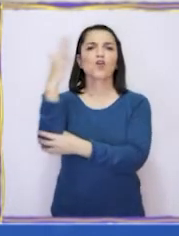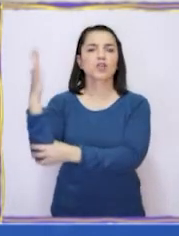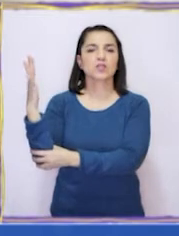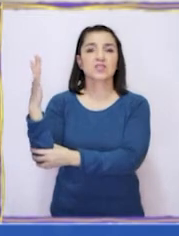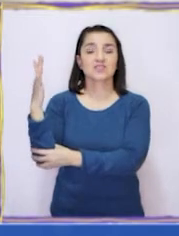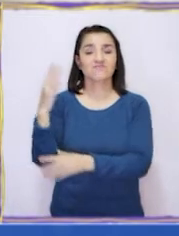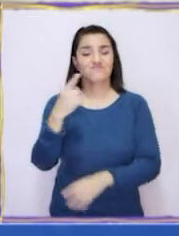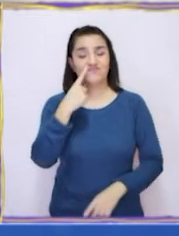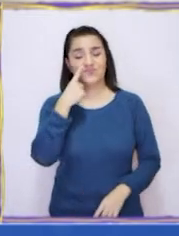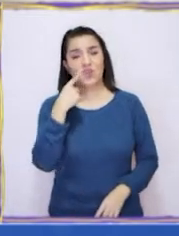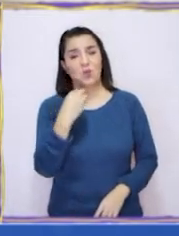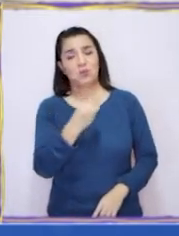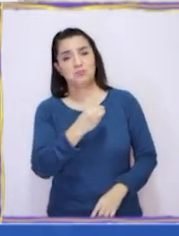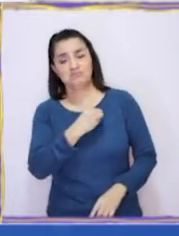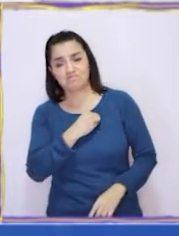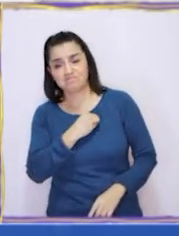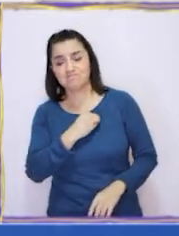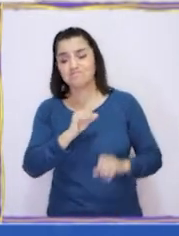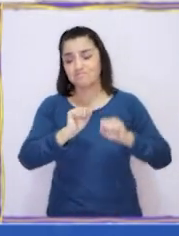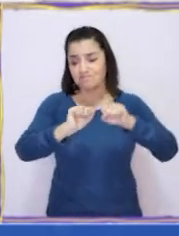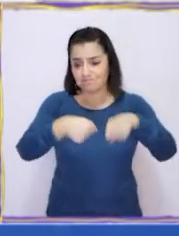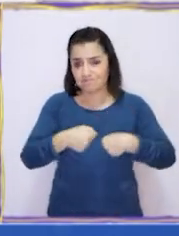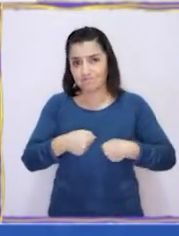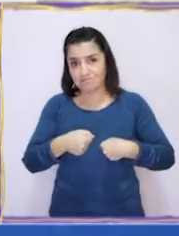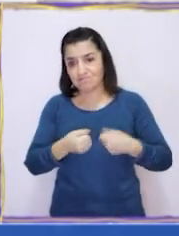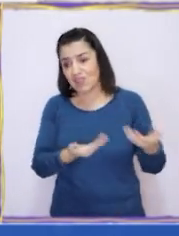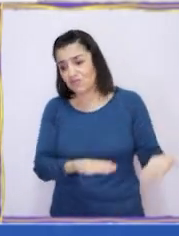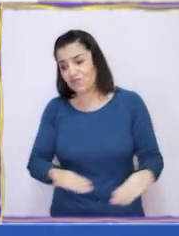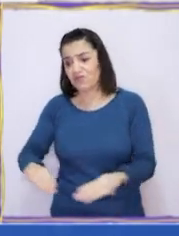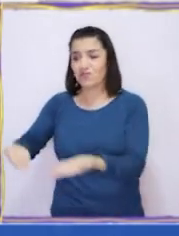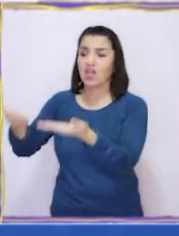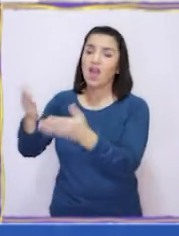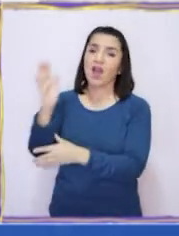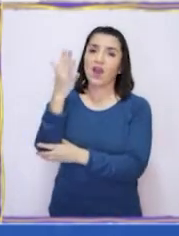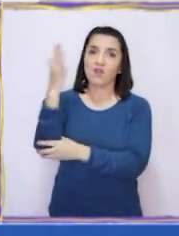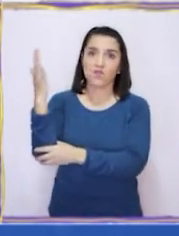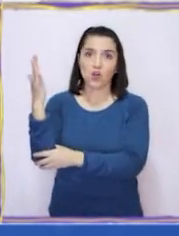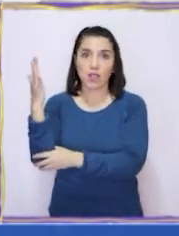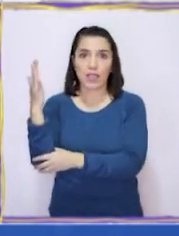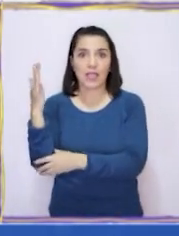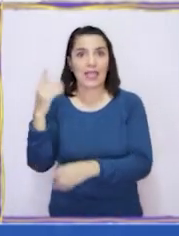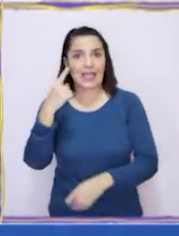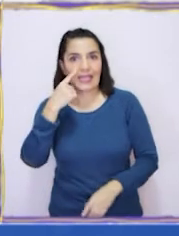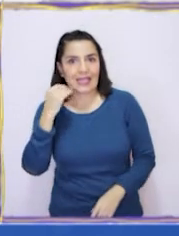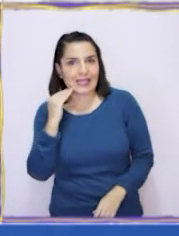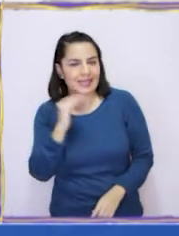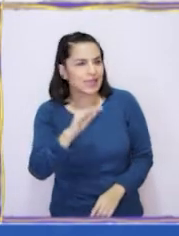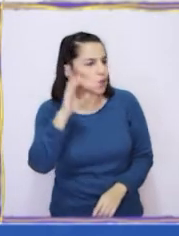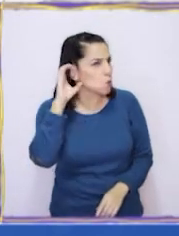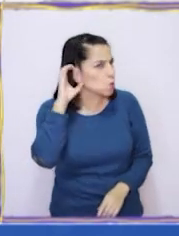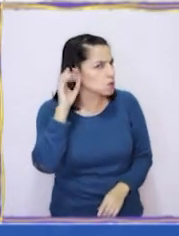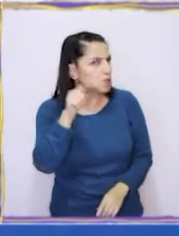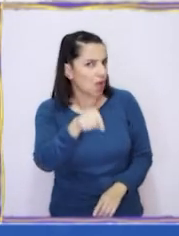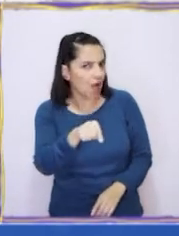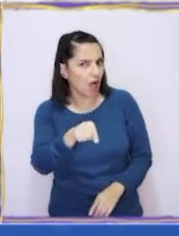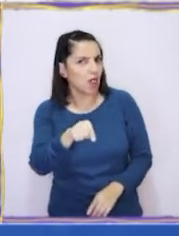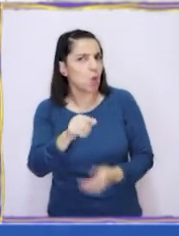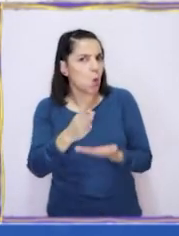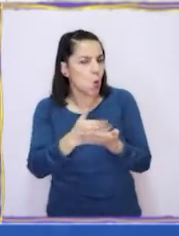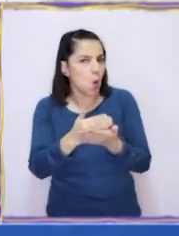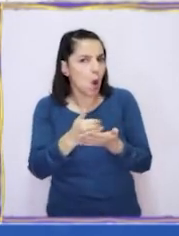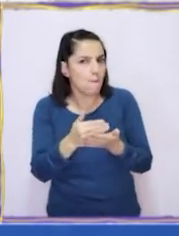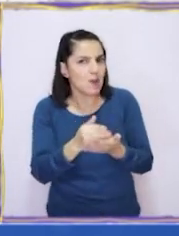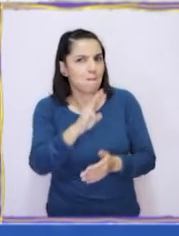Él, muy triste pero resignado, accedió a llevarlos al bosque. Pero como Hansel había escuchado el plan de la madrastra,